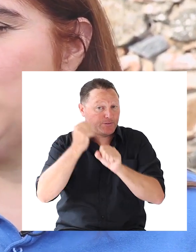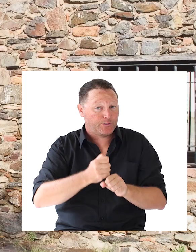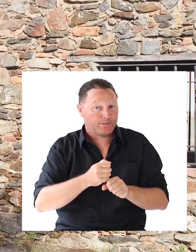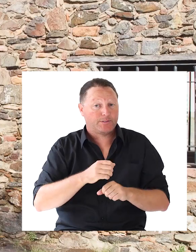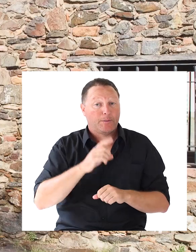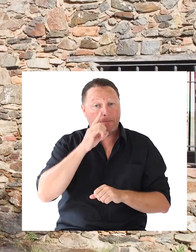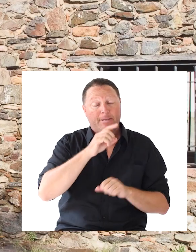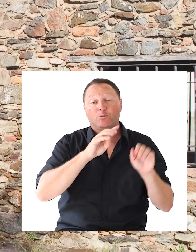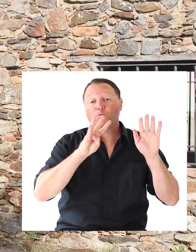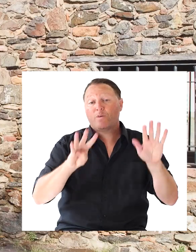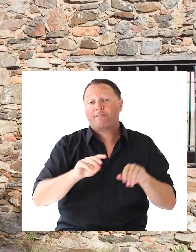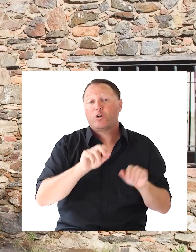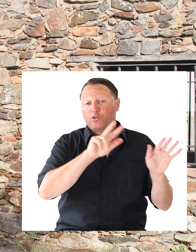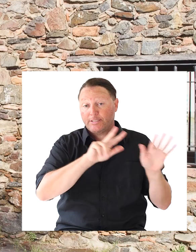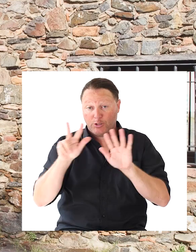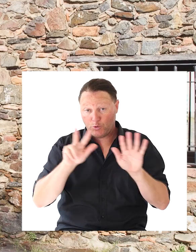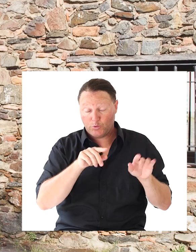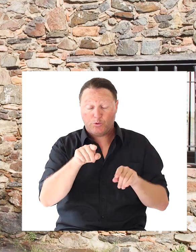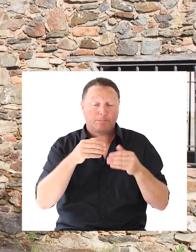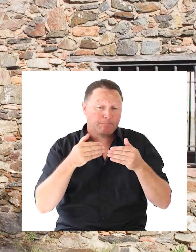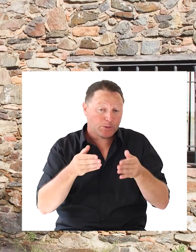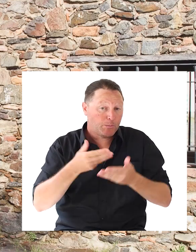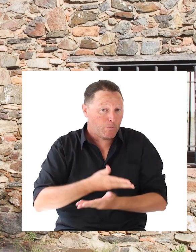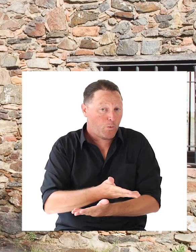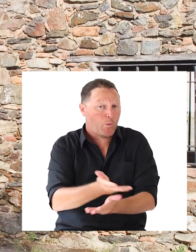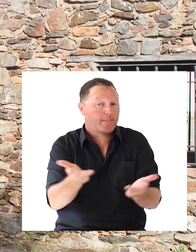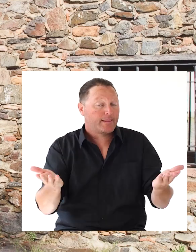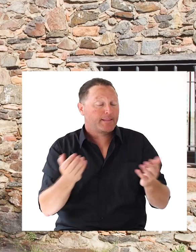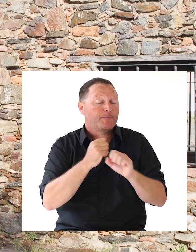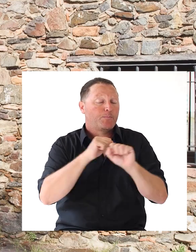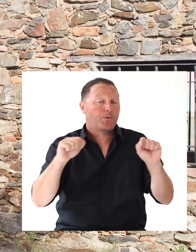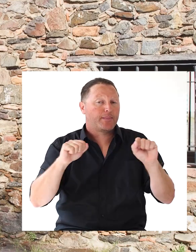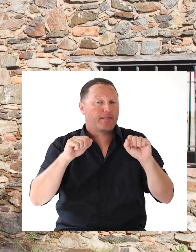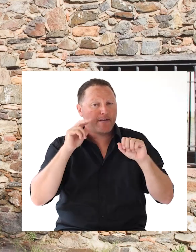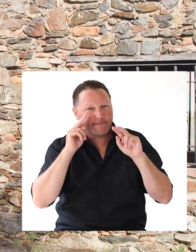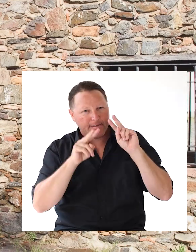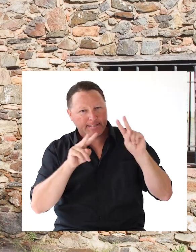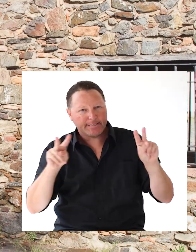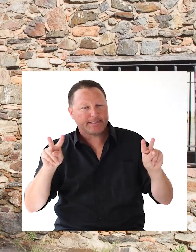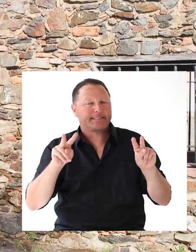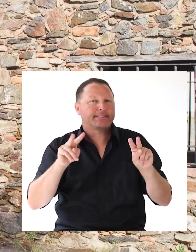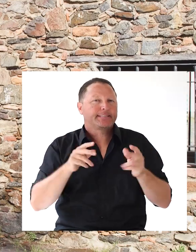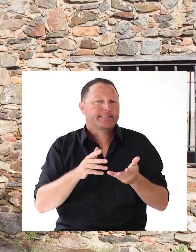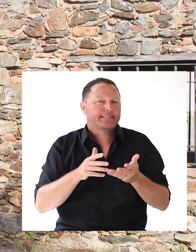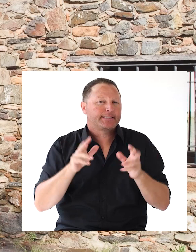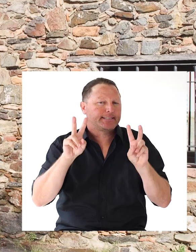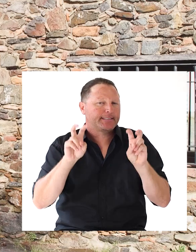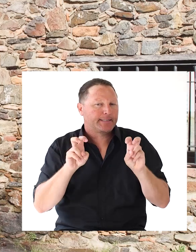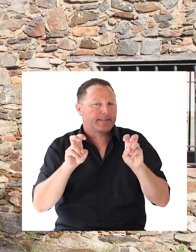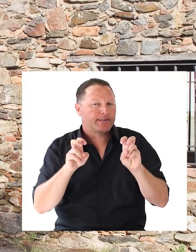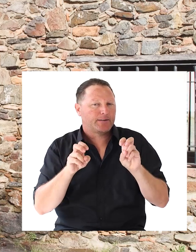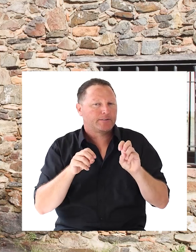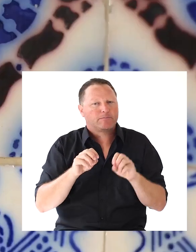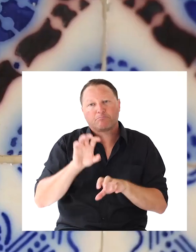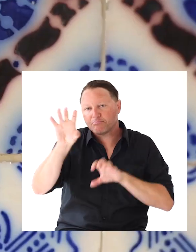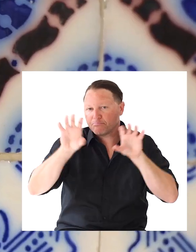desde el año 88 tenemos esta muestra Para poder trabajar En lo que respecta al